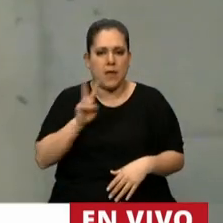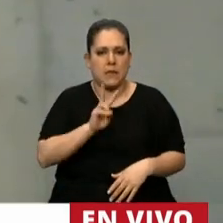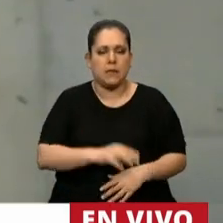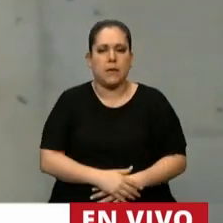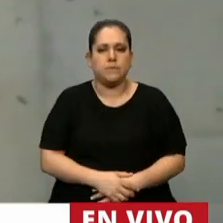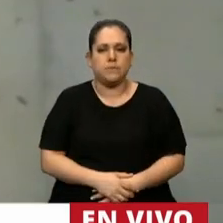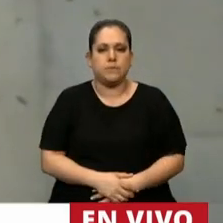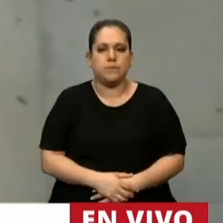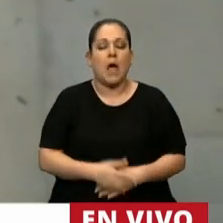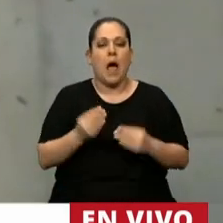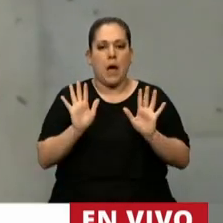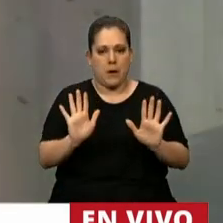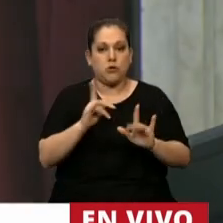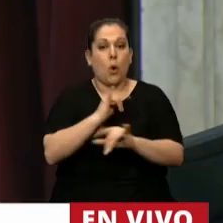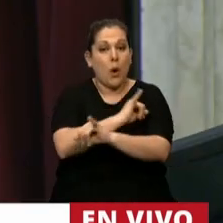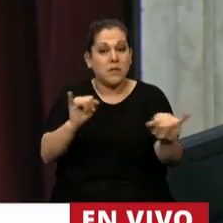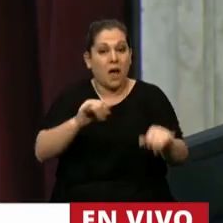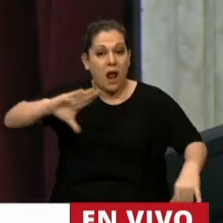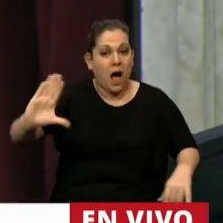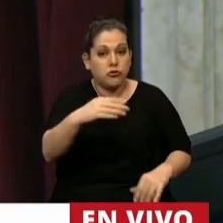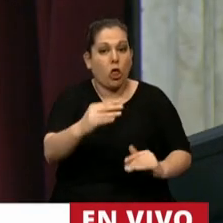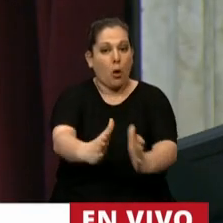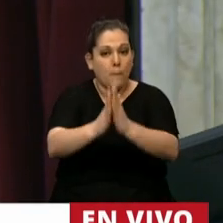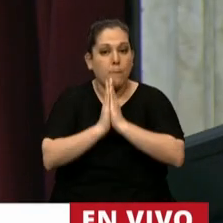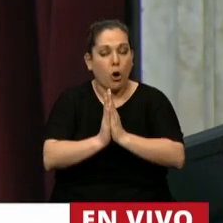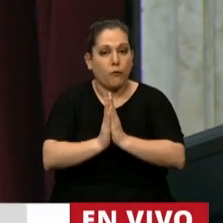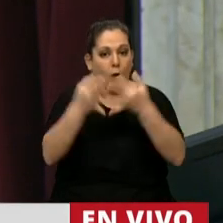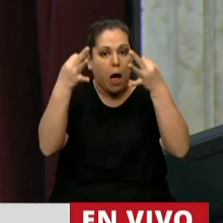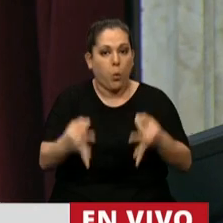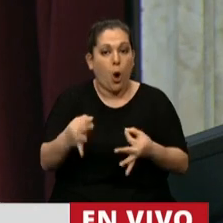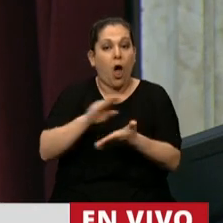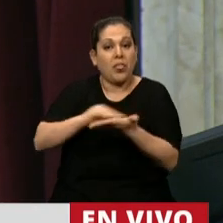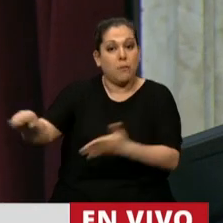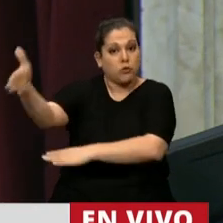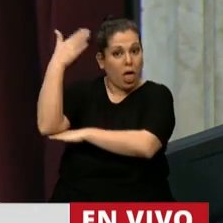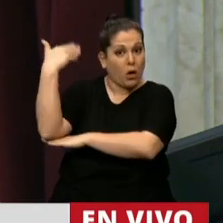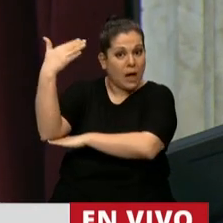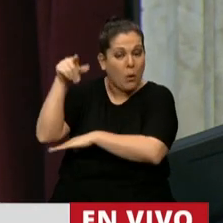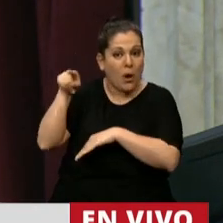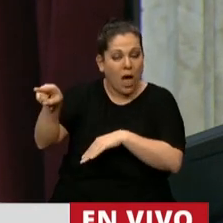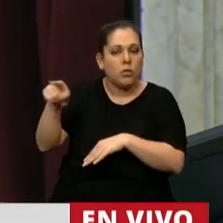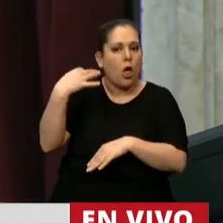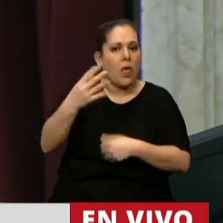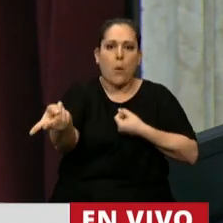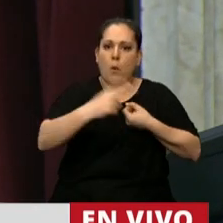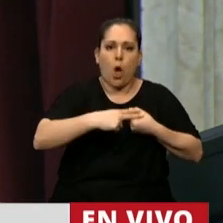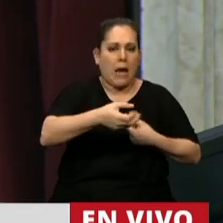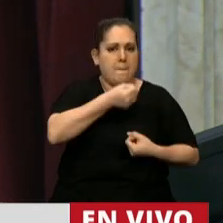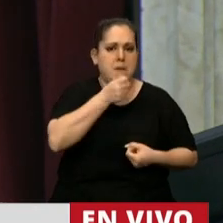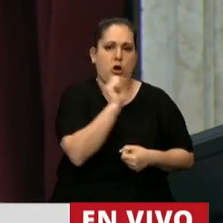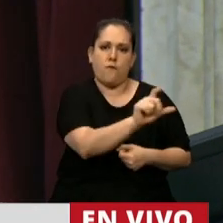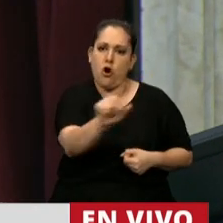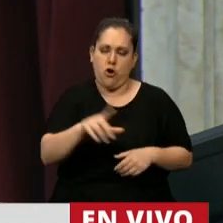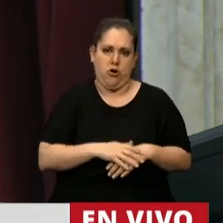Diputados, ver, yo les voy a pedir a todos que por favor, cuando otro diputado está en uso de la palabra, apaguen los micrófonos.